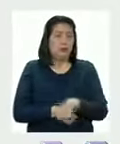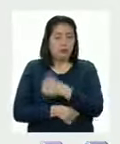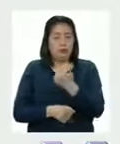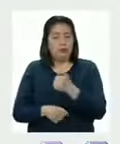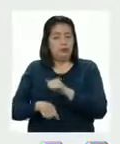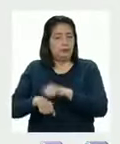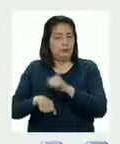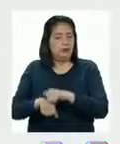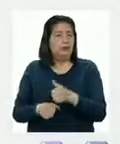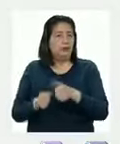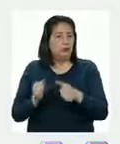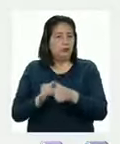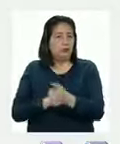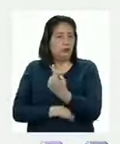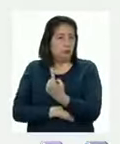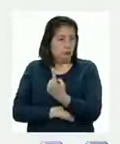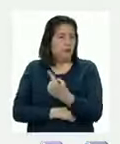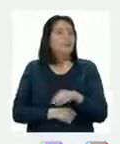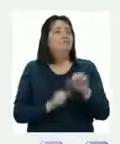casilla del uno